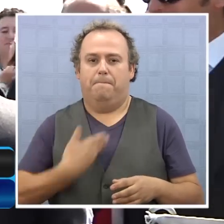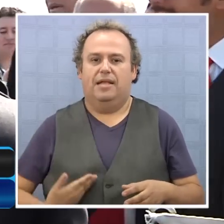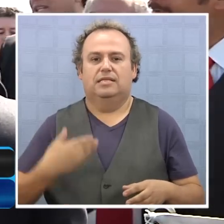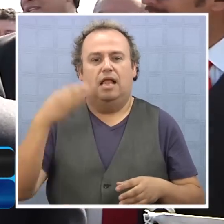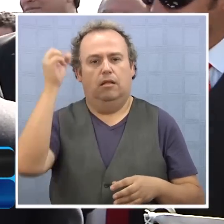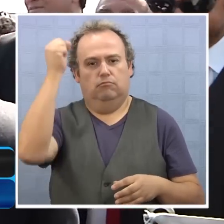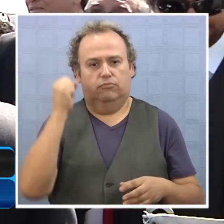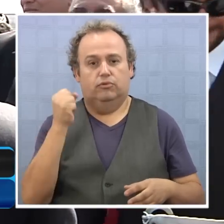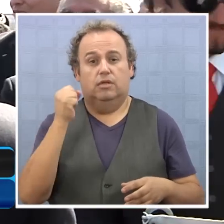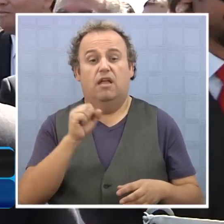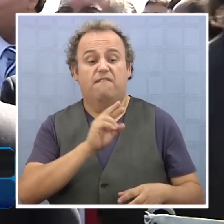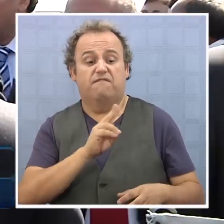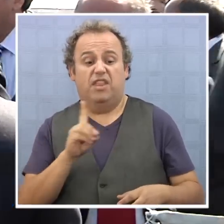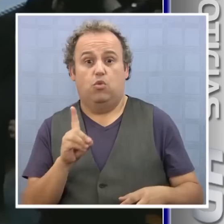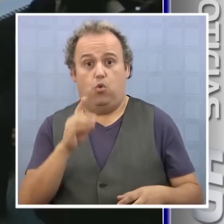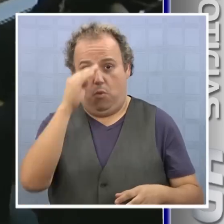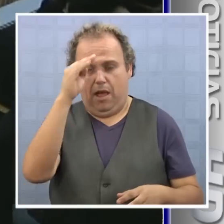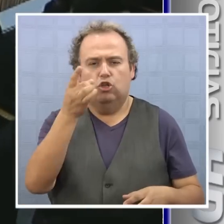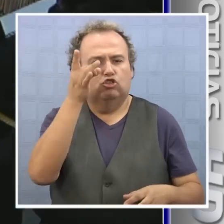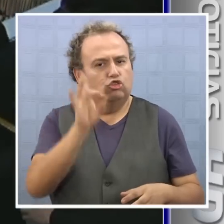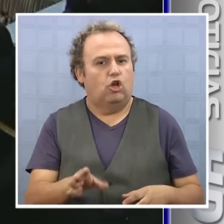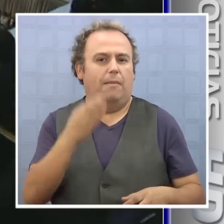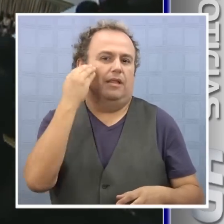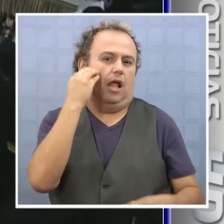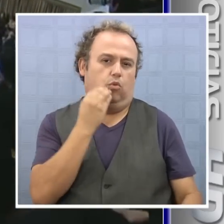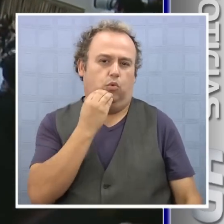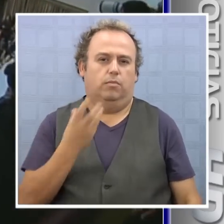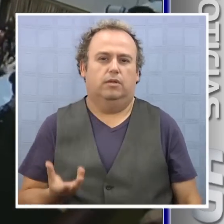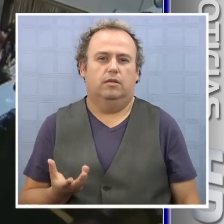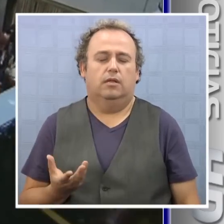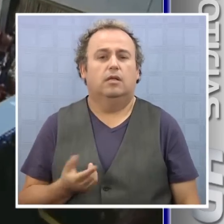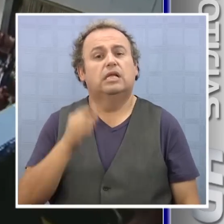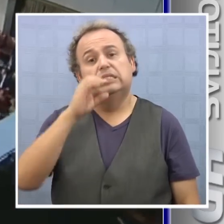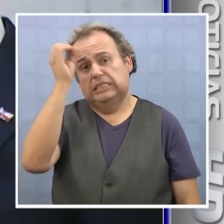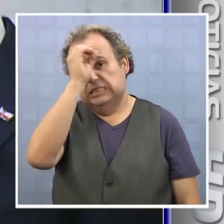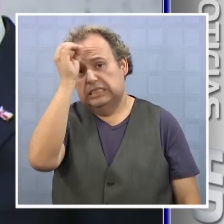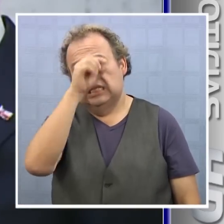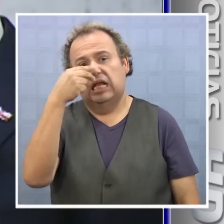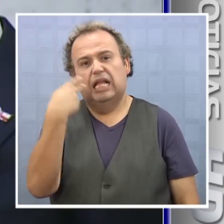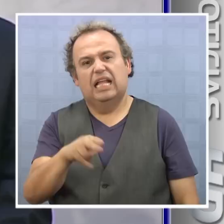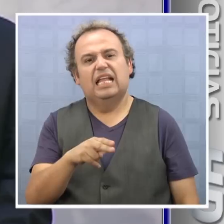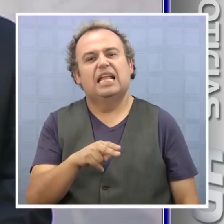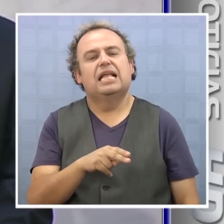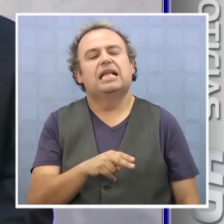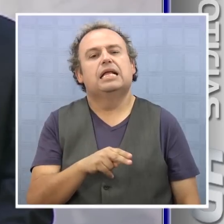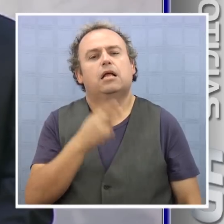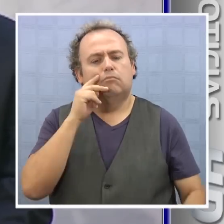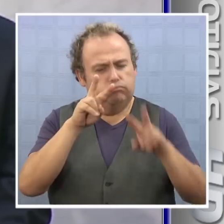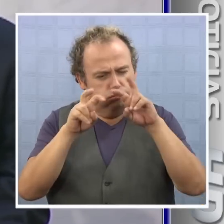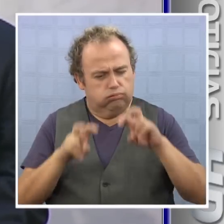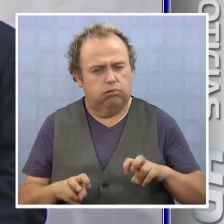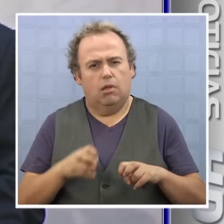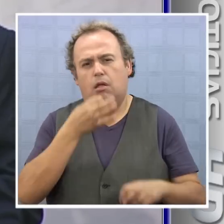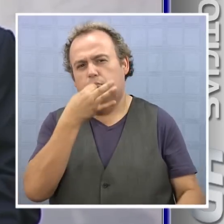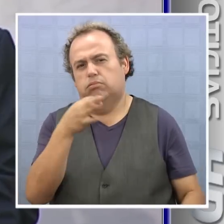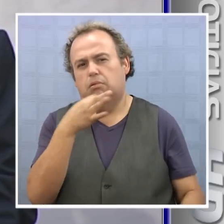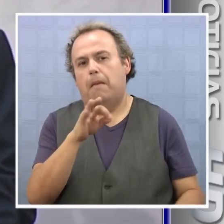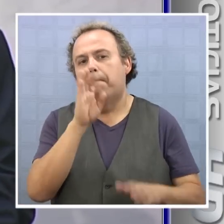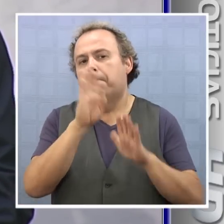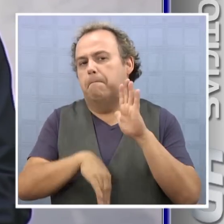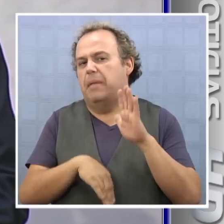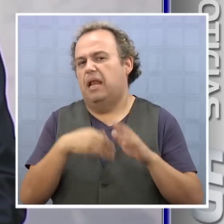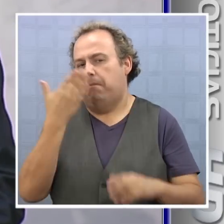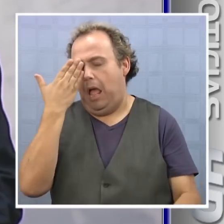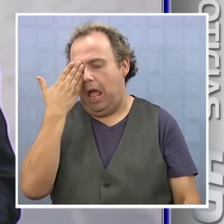y el 21 solamente me voy a referir a Prat. Según el analista Cristian Zamorano, este fue el discurso menos